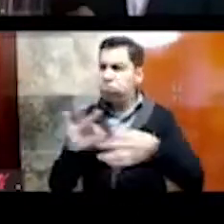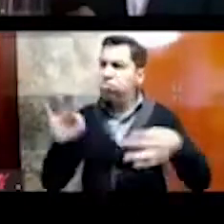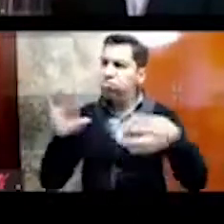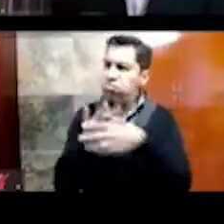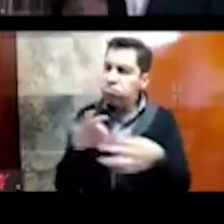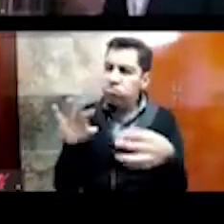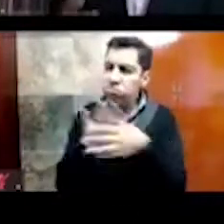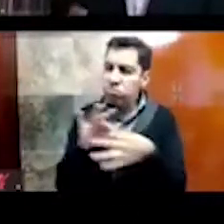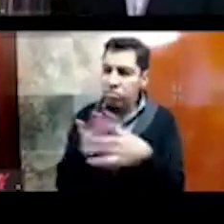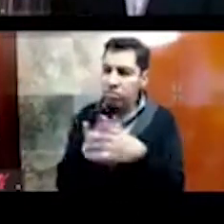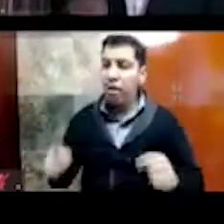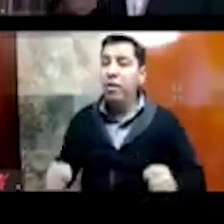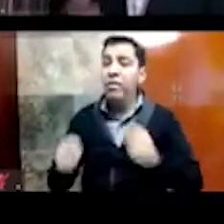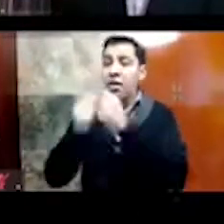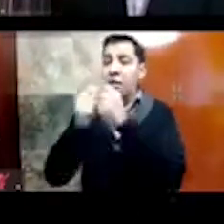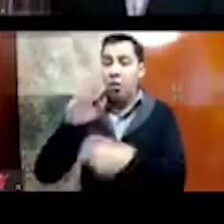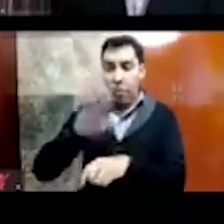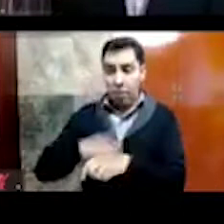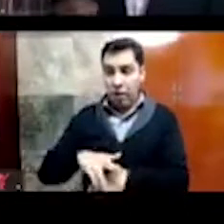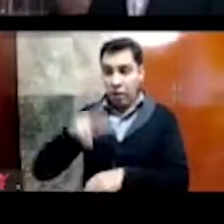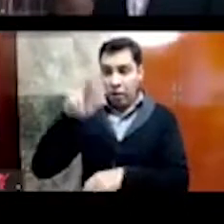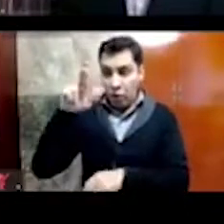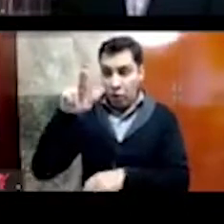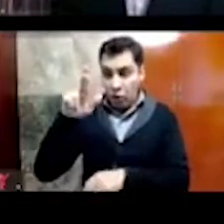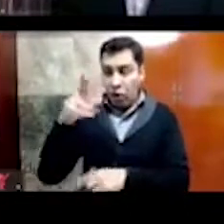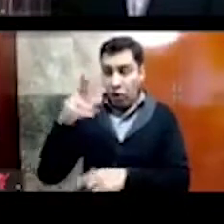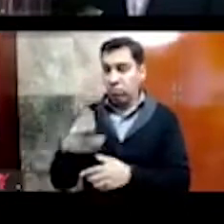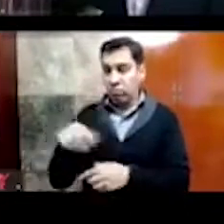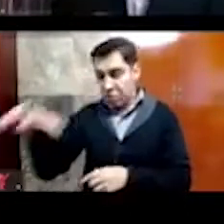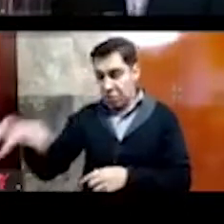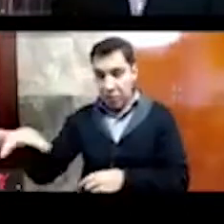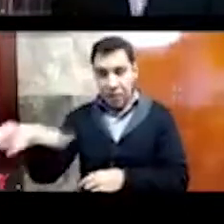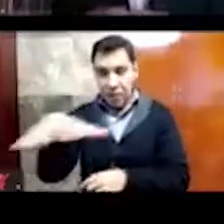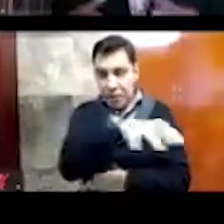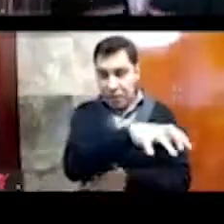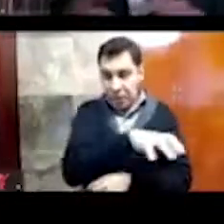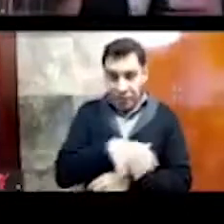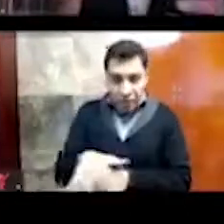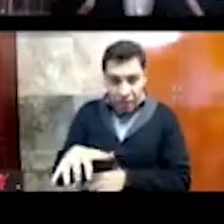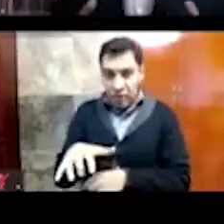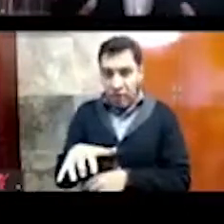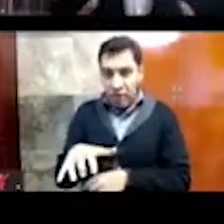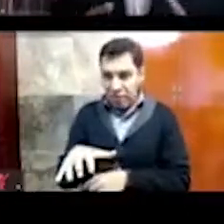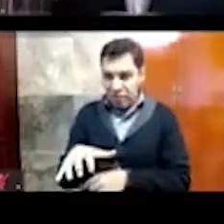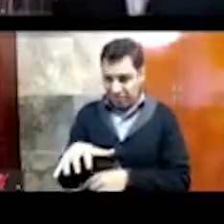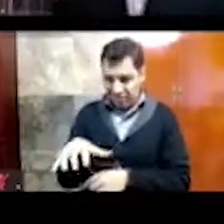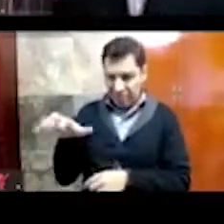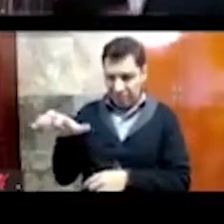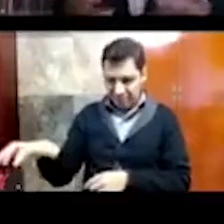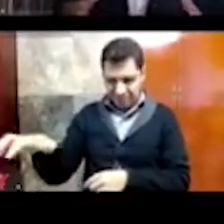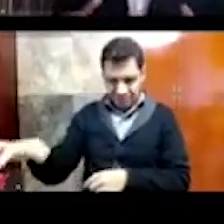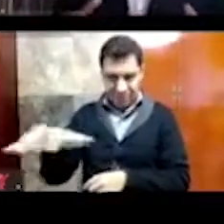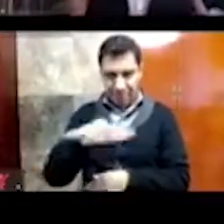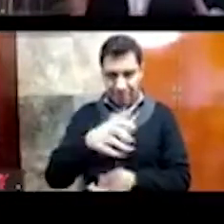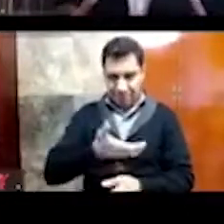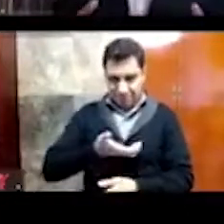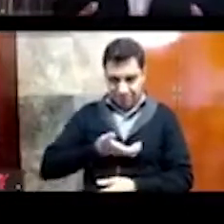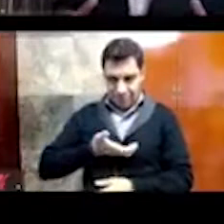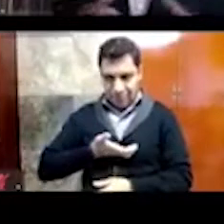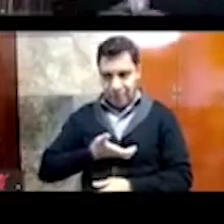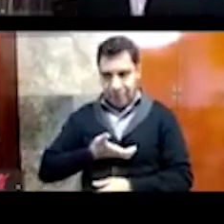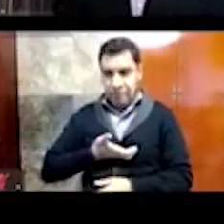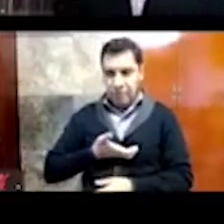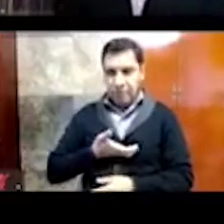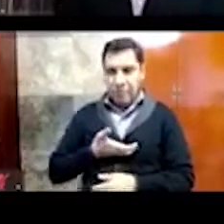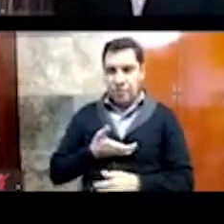tanto Templo Mayor, como el Weison Panty, Templo de G, este, el juego de pelota, y muchos otros edificios que son descritos por